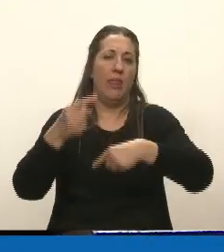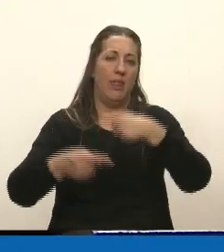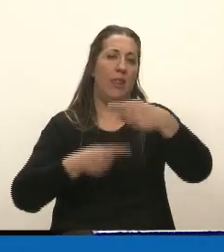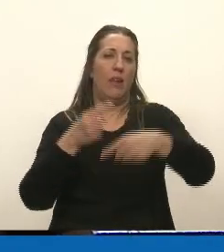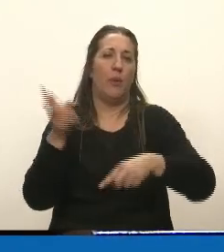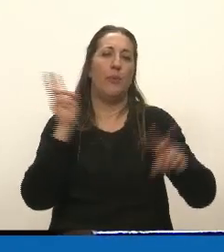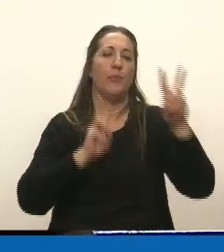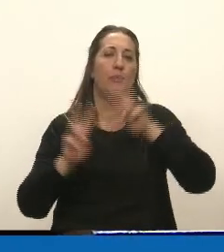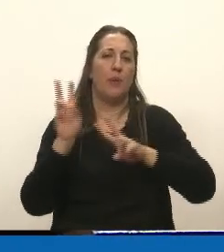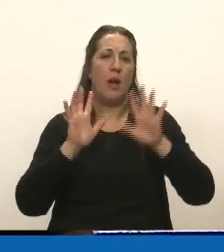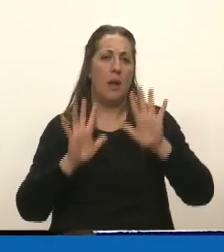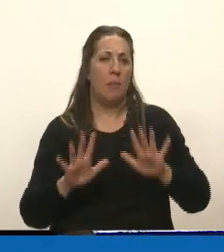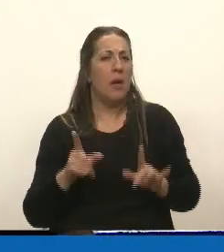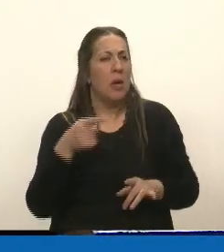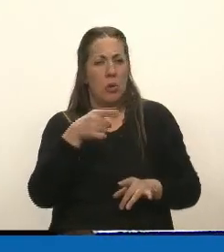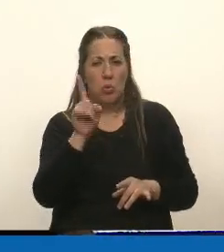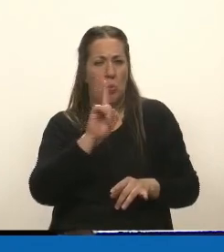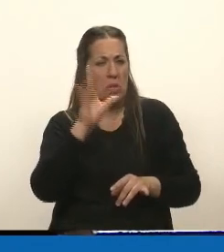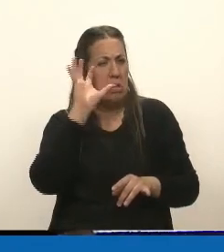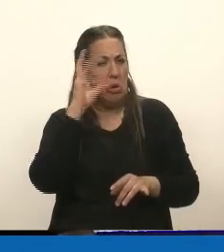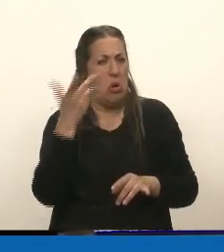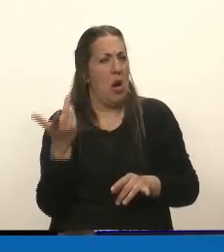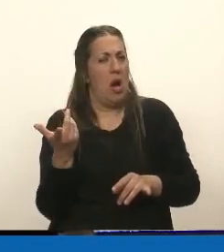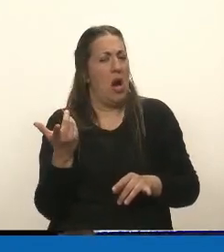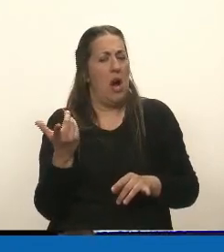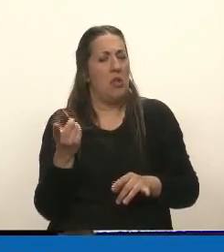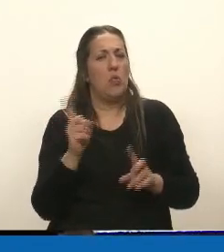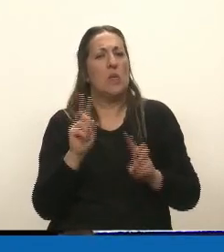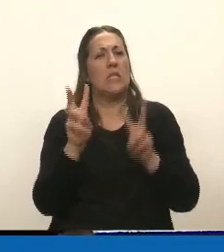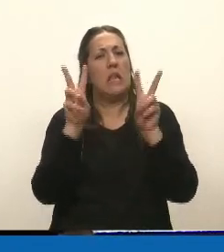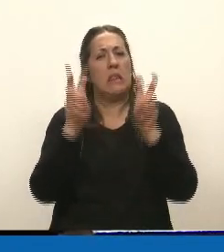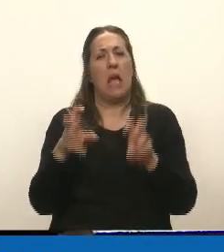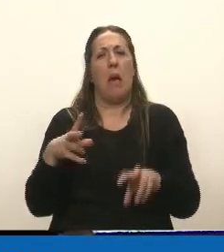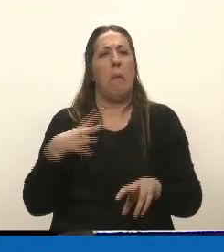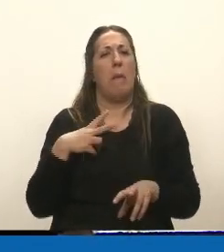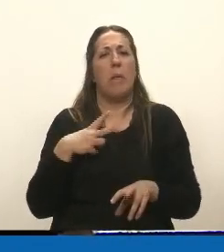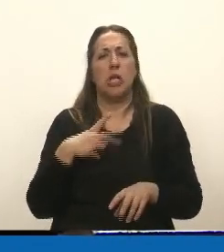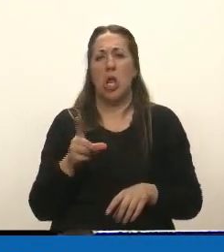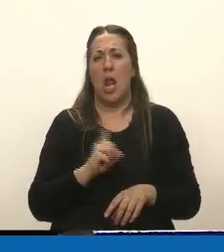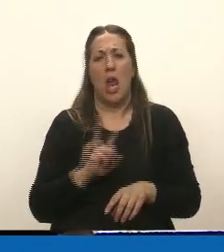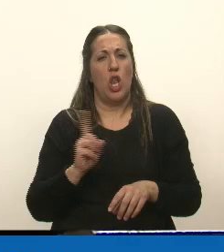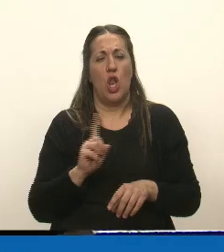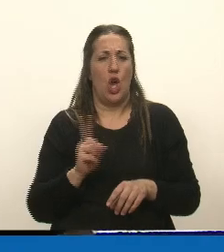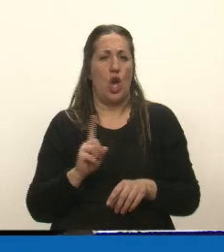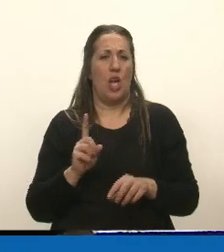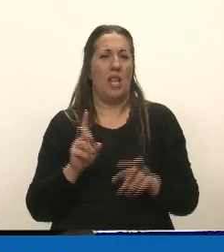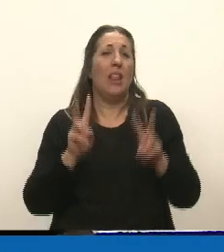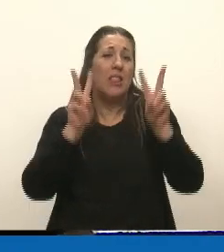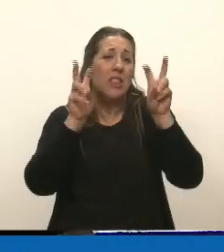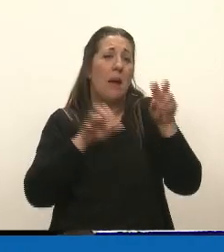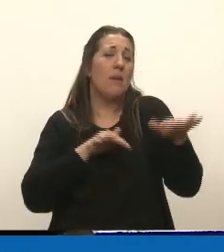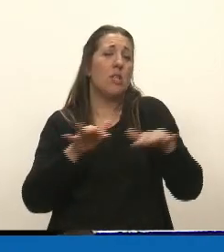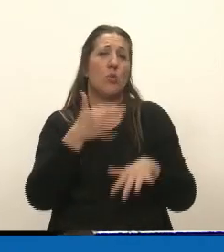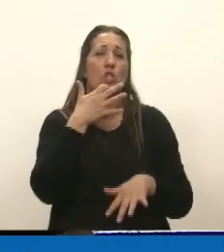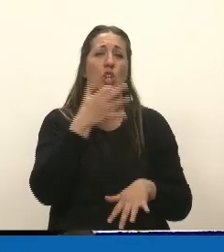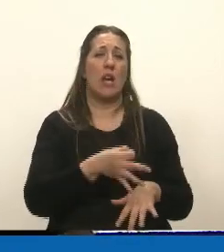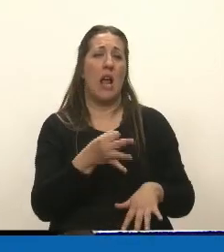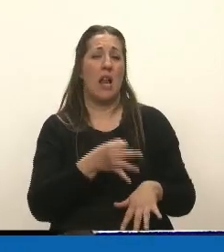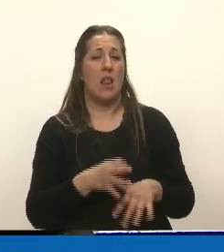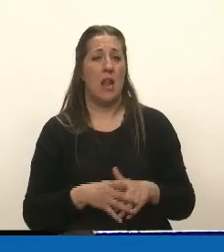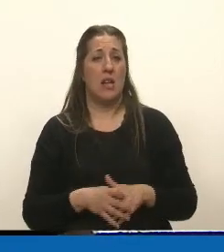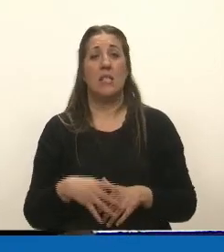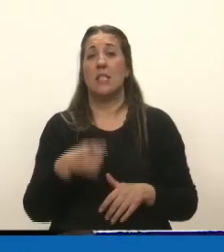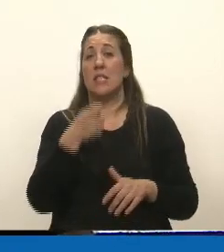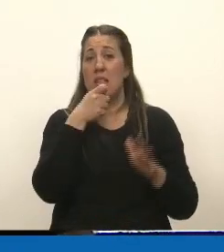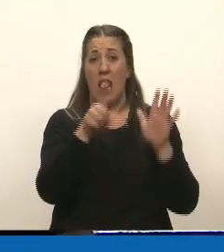Y con esto no hay que enojarse, porque no es una cuestión personal, son cuestiones de la realidad. Porque si